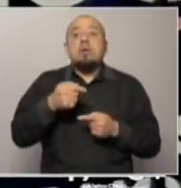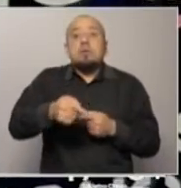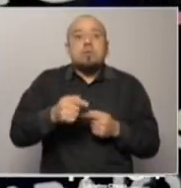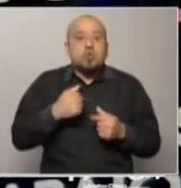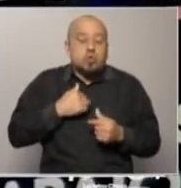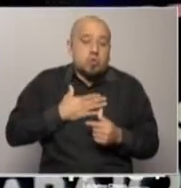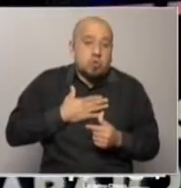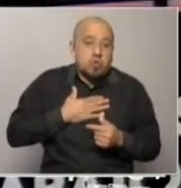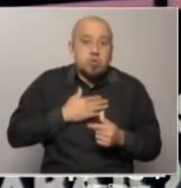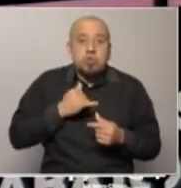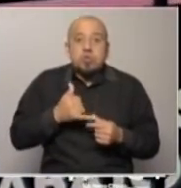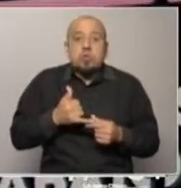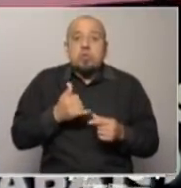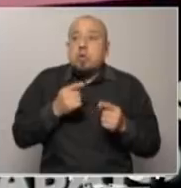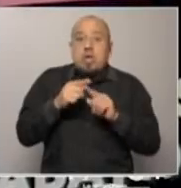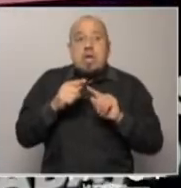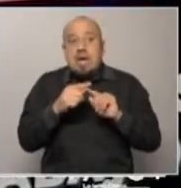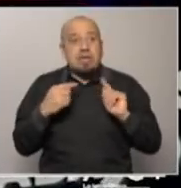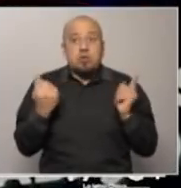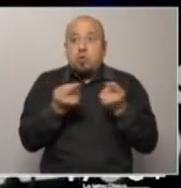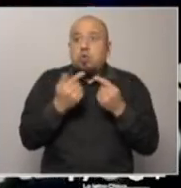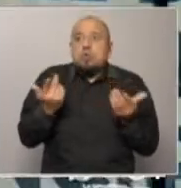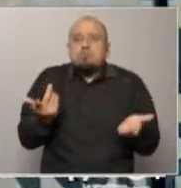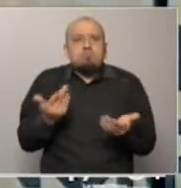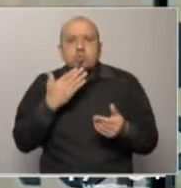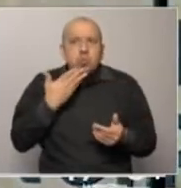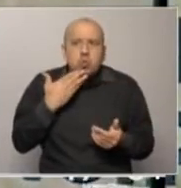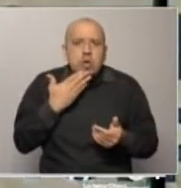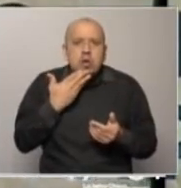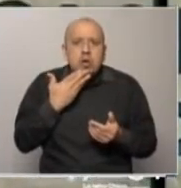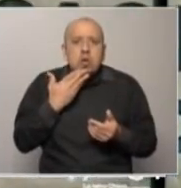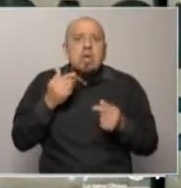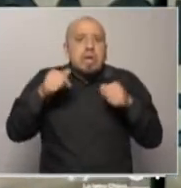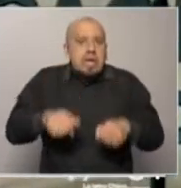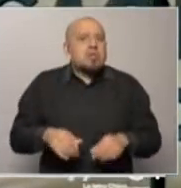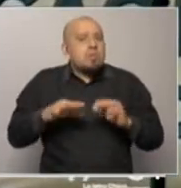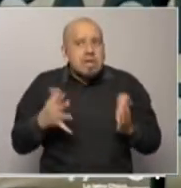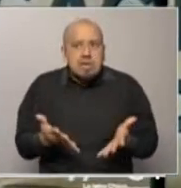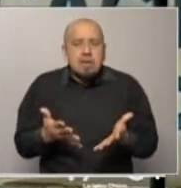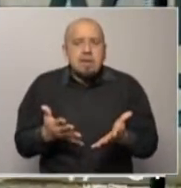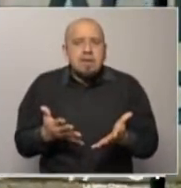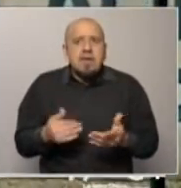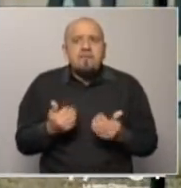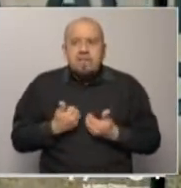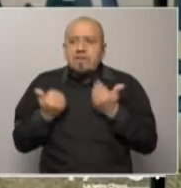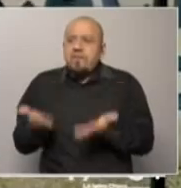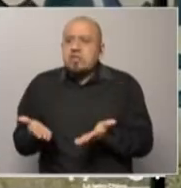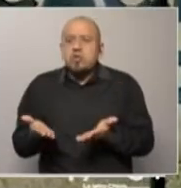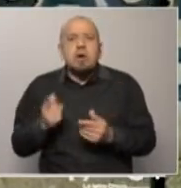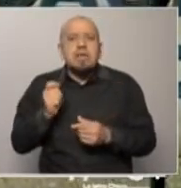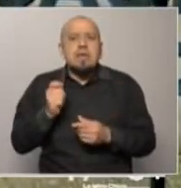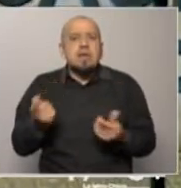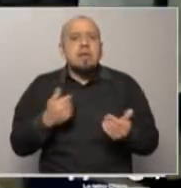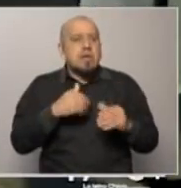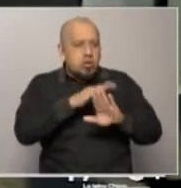deberían a todos interpelarnos, es cuánto de esto va a favorecer en los aprendizajes